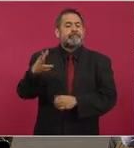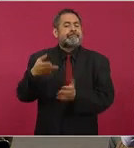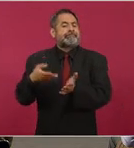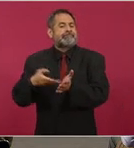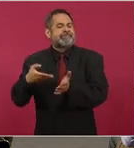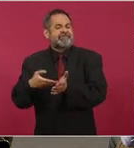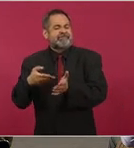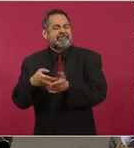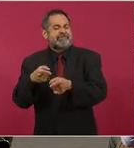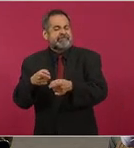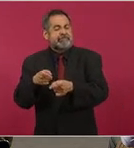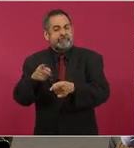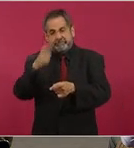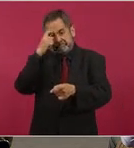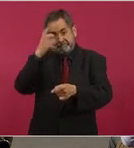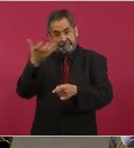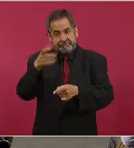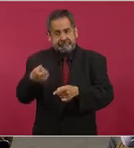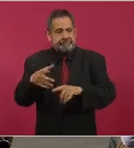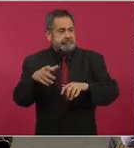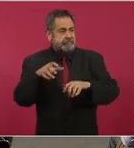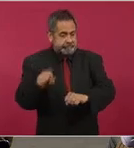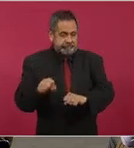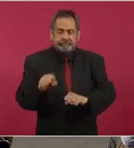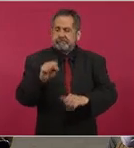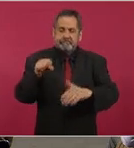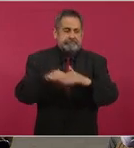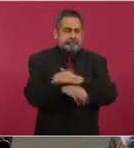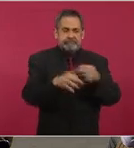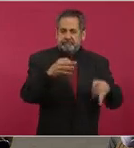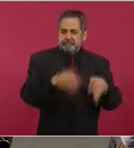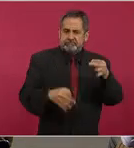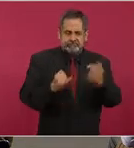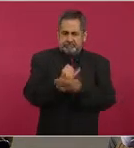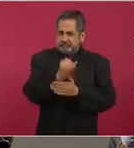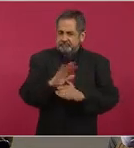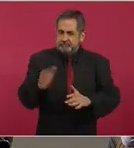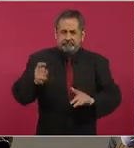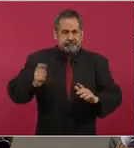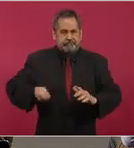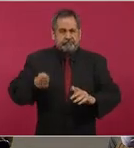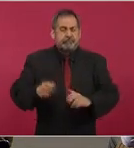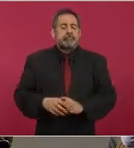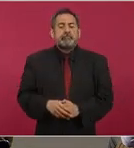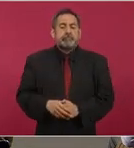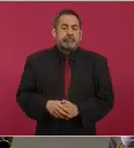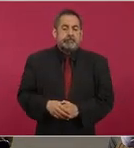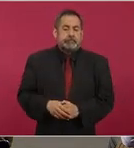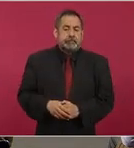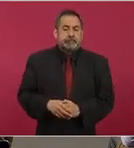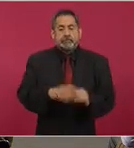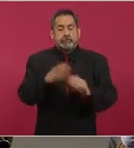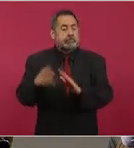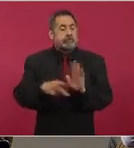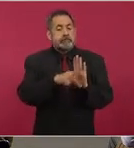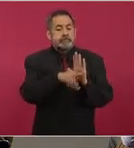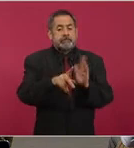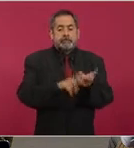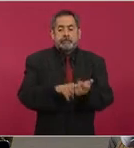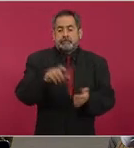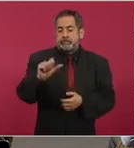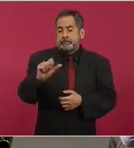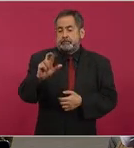autor material, quien ya fue vinculado a proceso penal. En el caso del periodista Armando